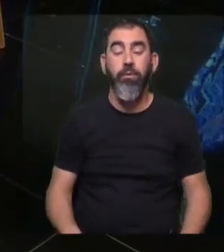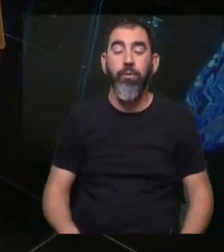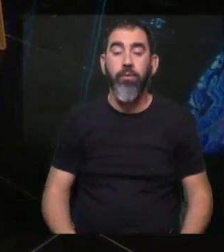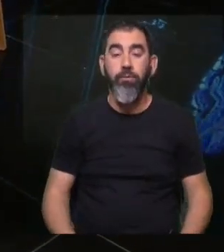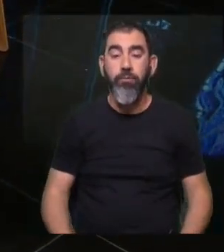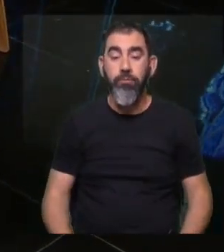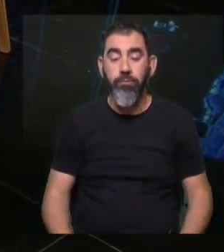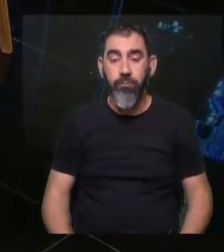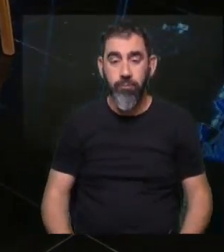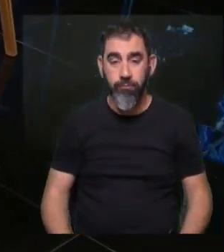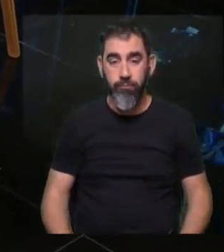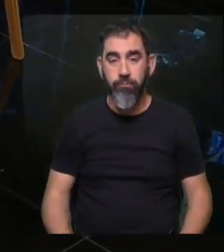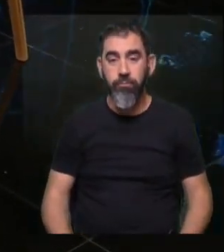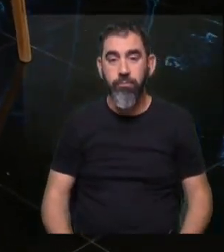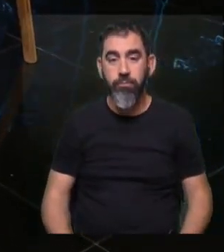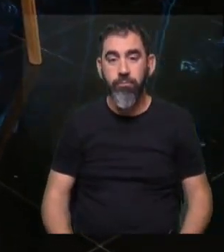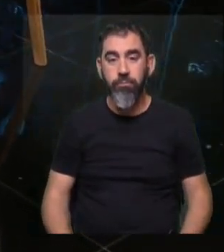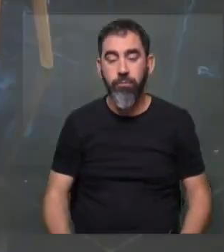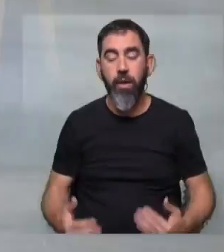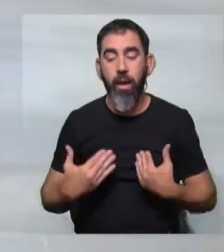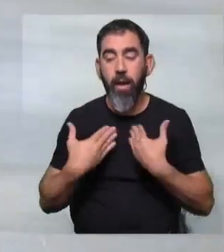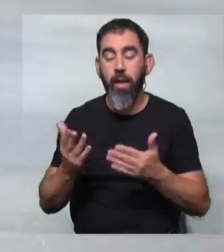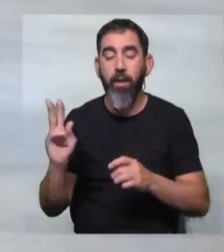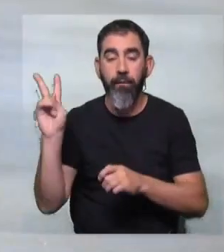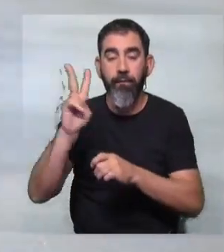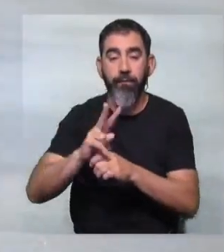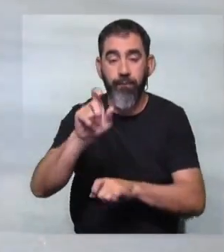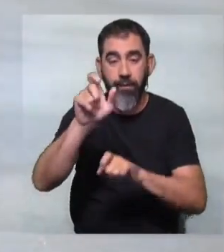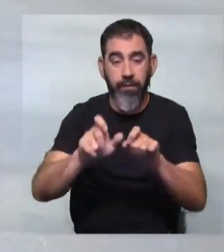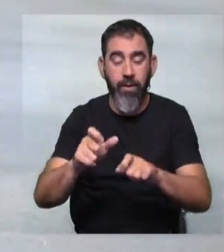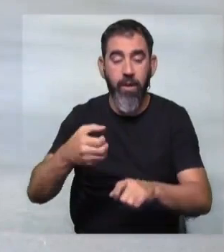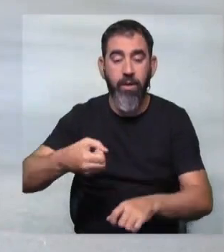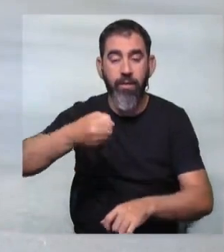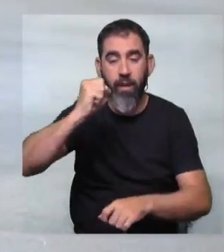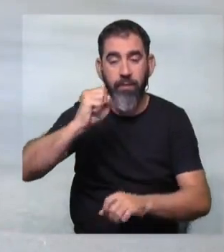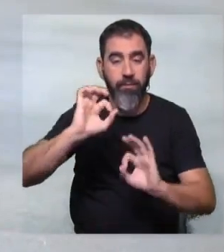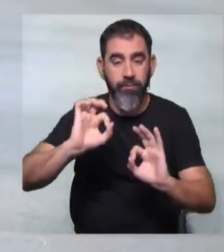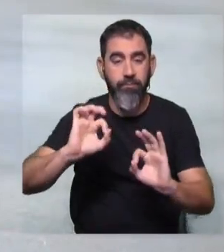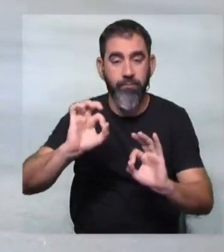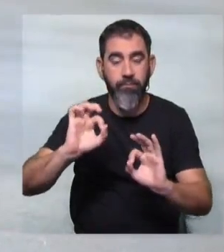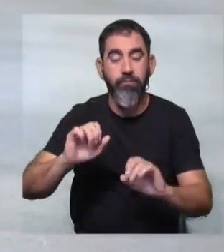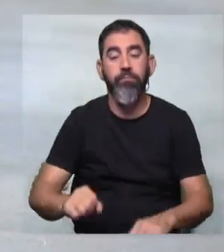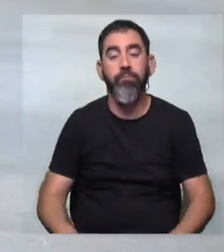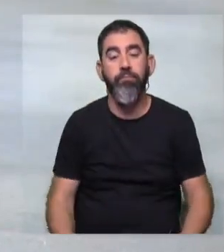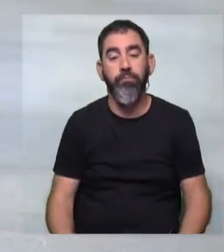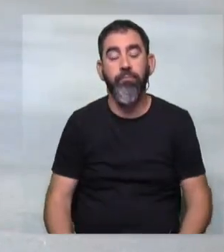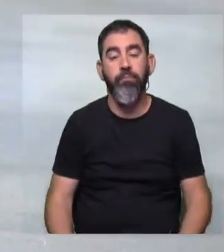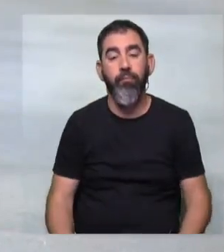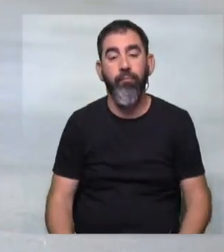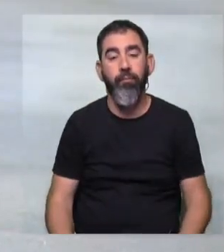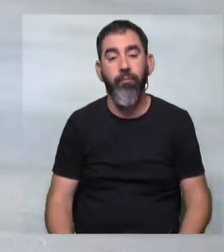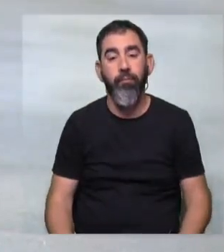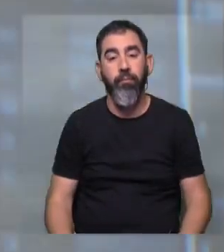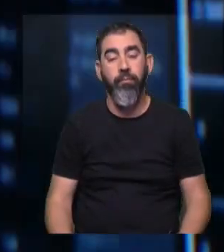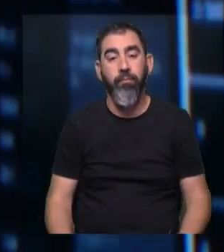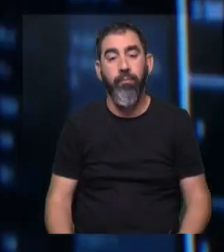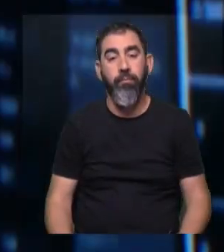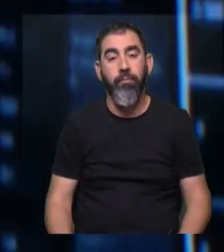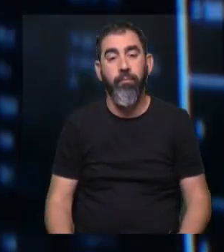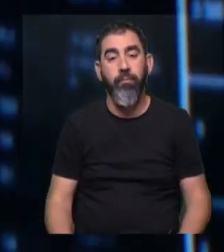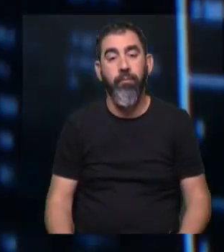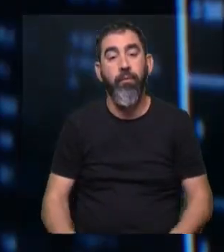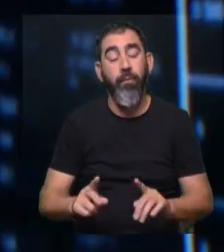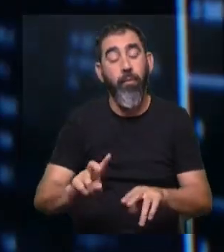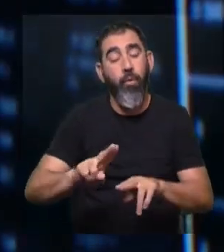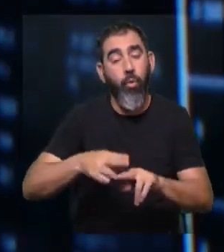tenemos la suerte para entregarle a todos los que nos visiten en Sobreciencia, que es una tasa propia de Sobreciencia. Muchas gracias. Y en la despedida